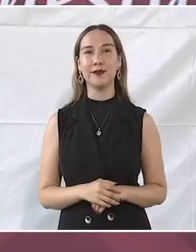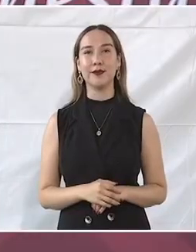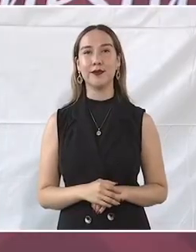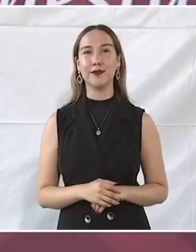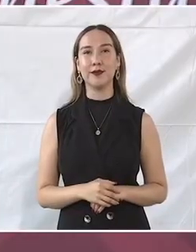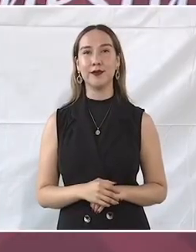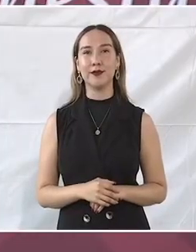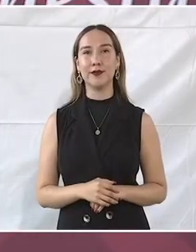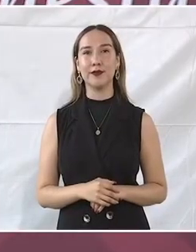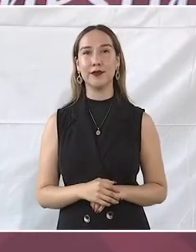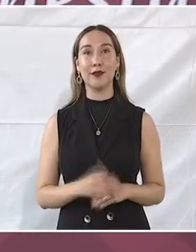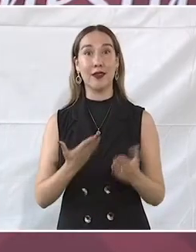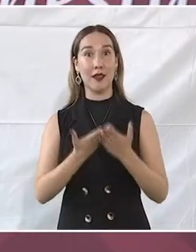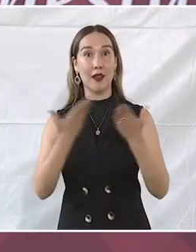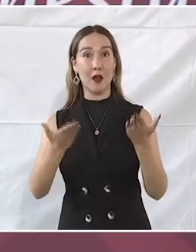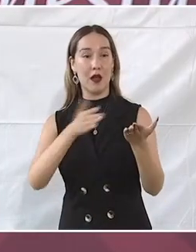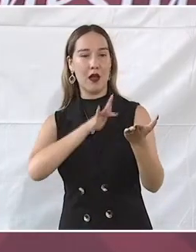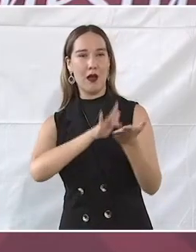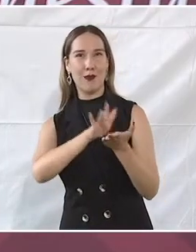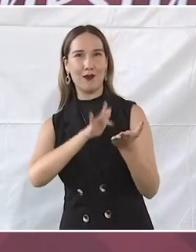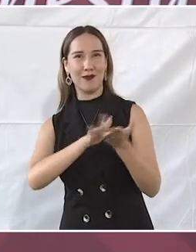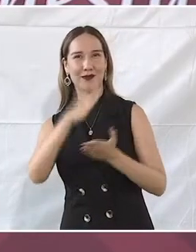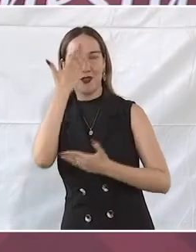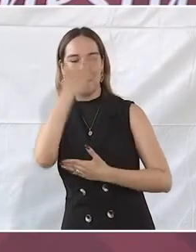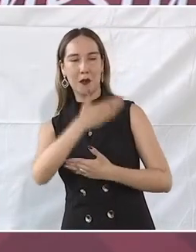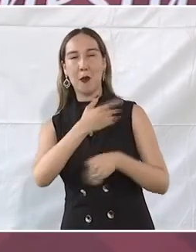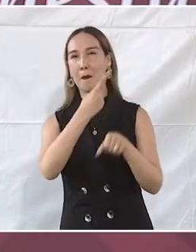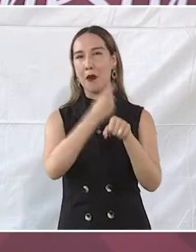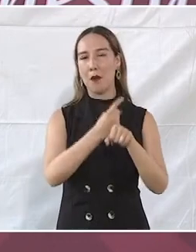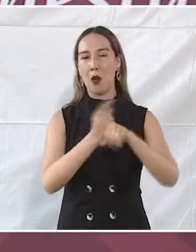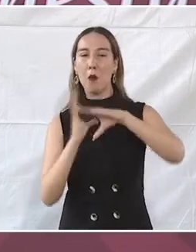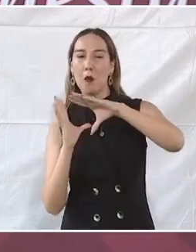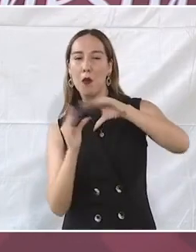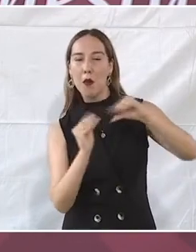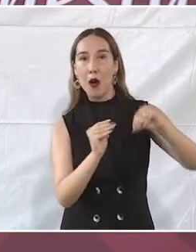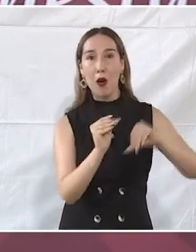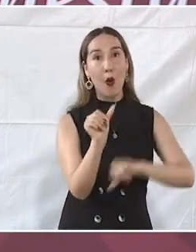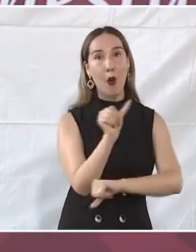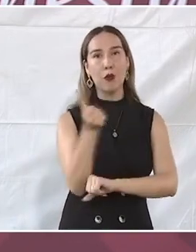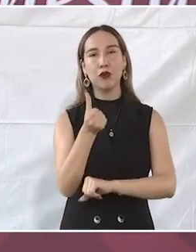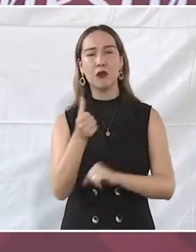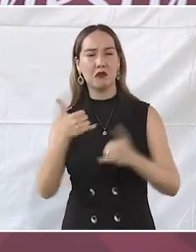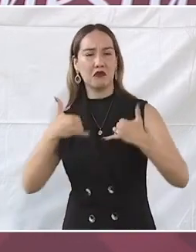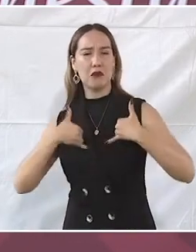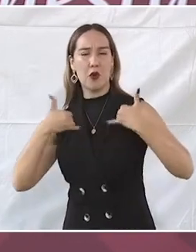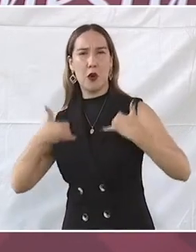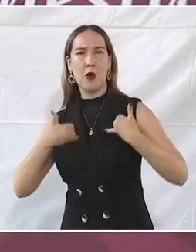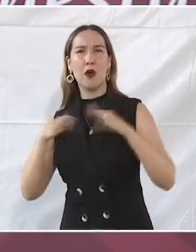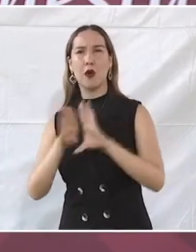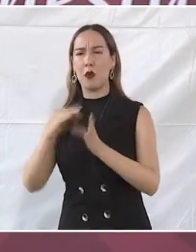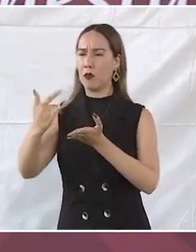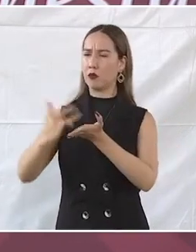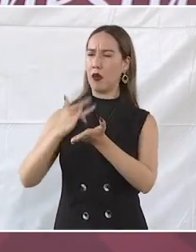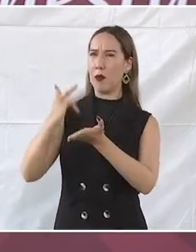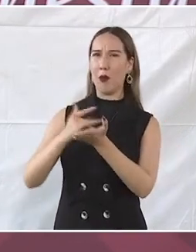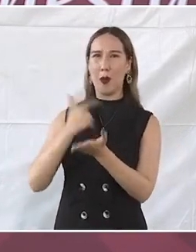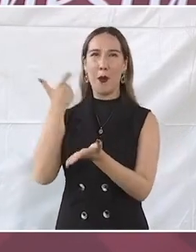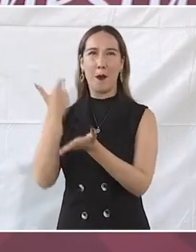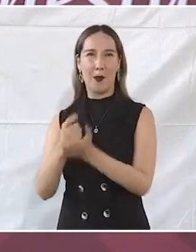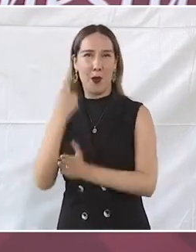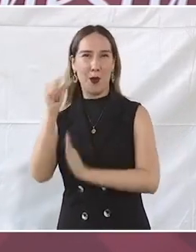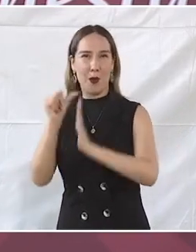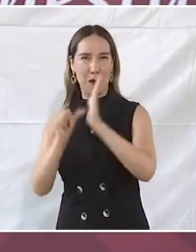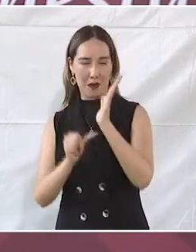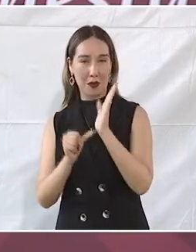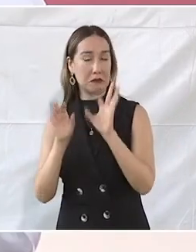Con este programa, además de la capacitación, las y los jóvenes reciben un apoyo mensual equivalente a